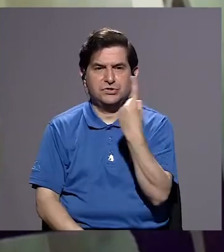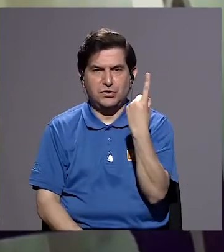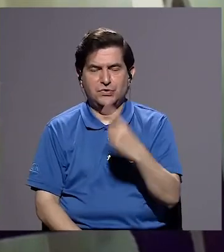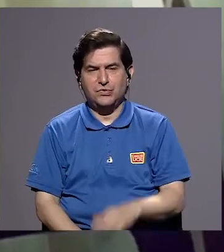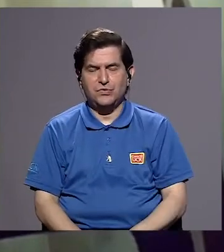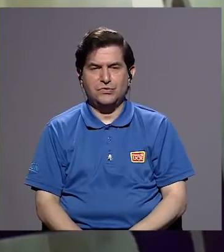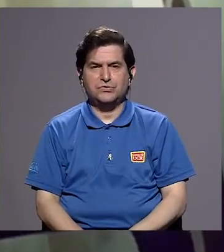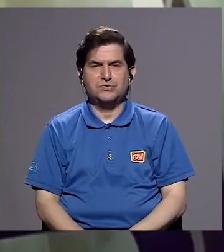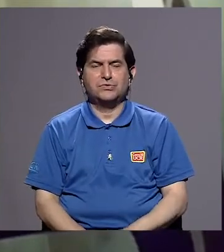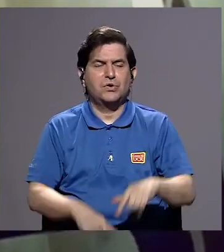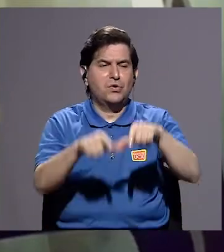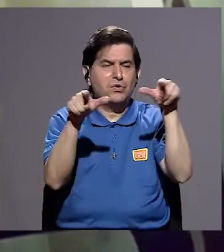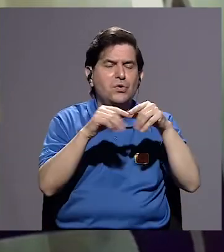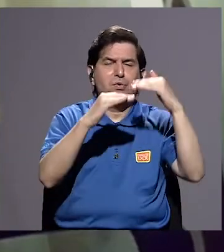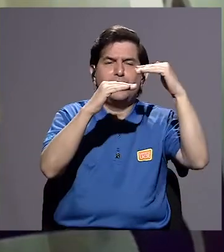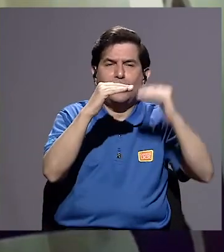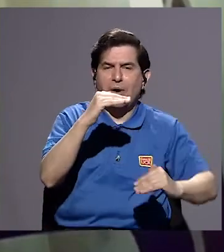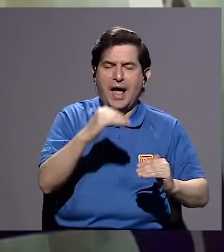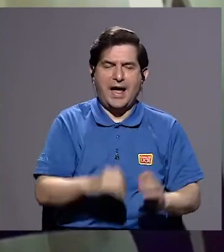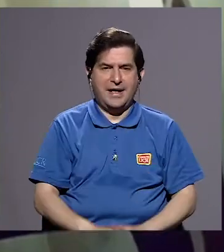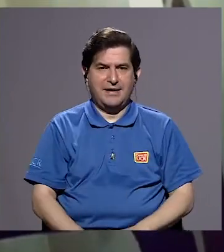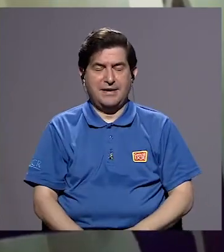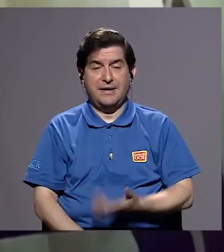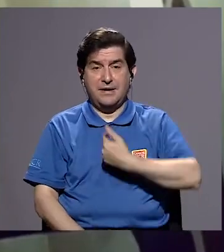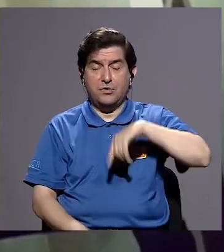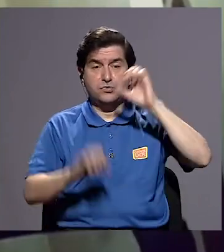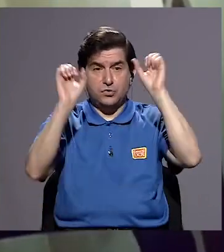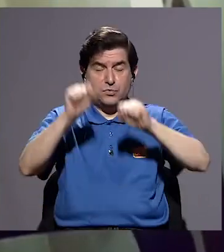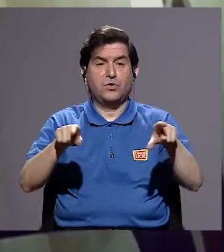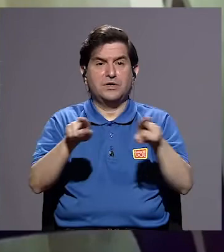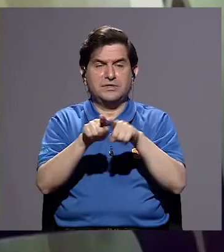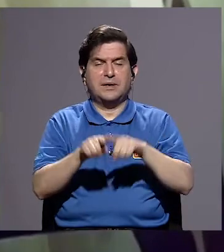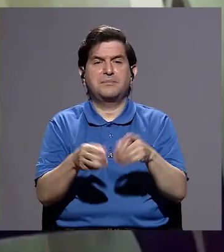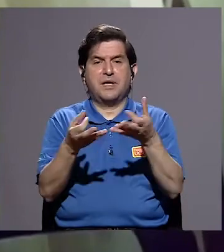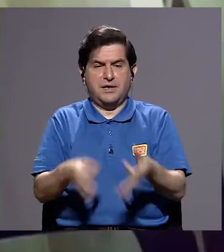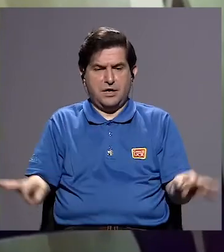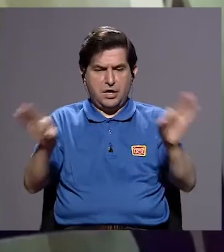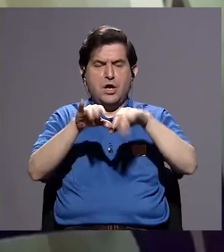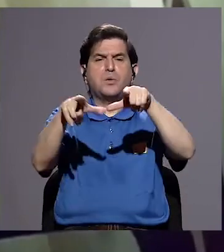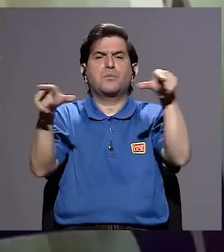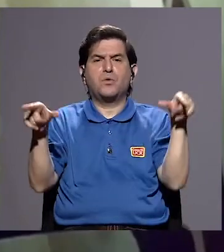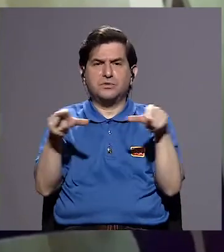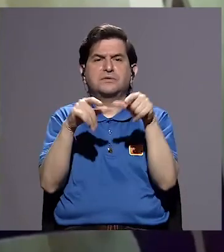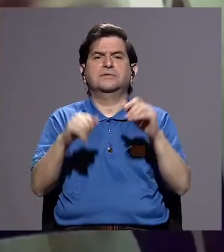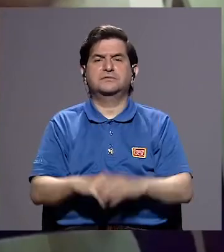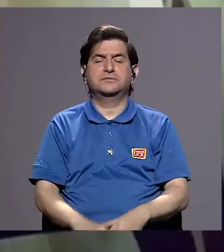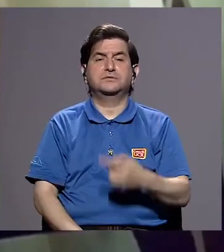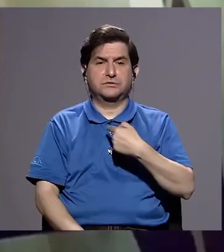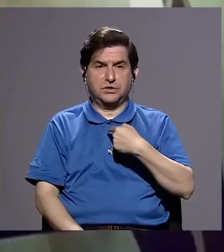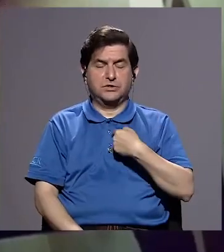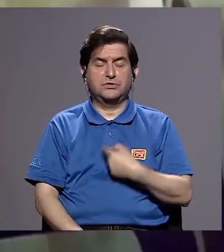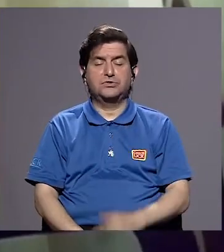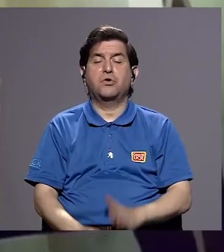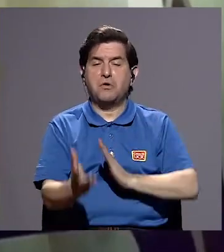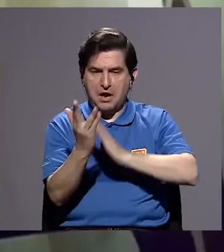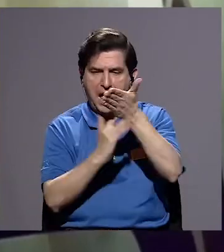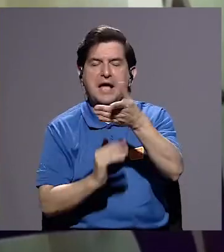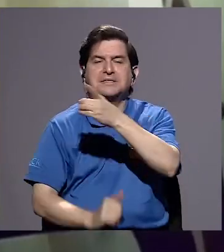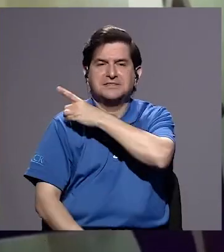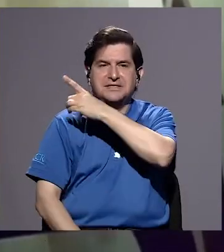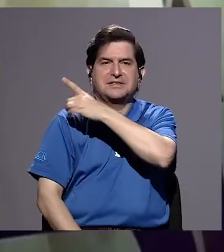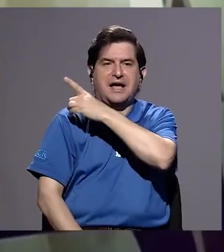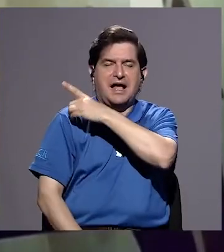no ocupar los puestos bajos, sino que ocupar puestos de relevancia. Por esa razón, yo llegué al